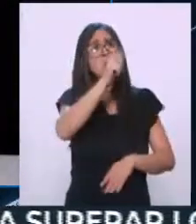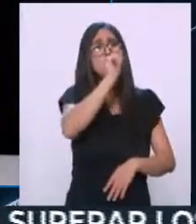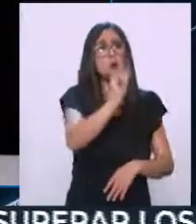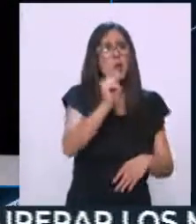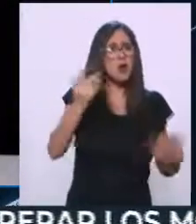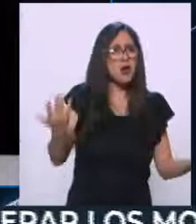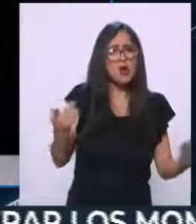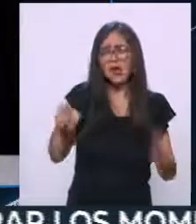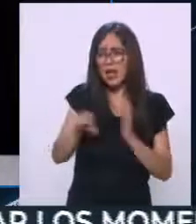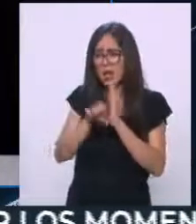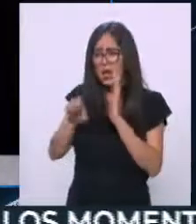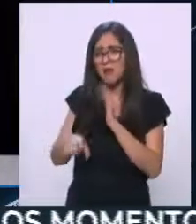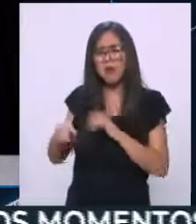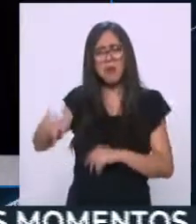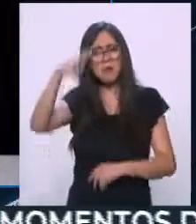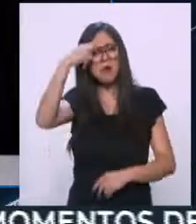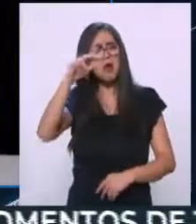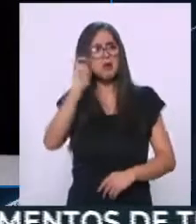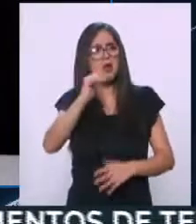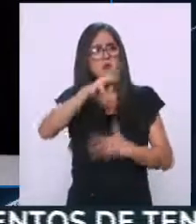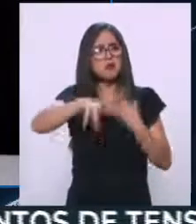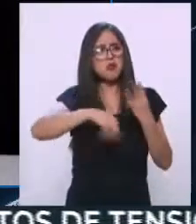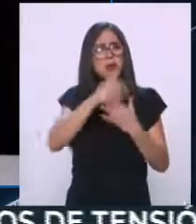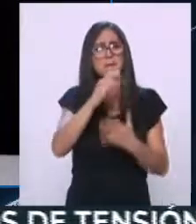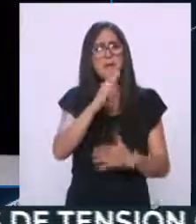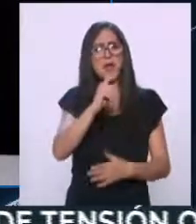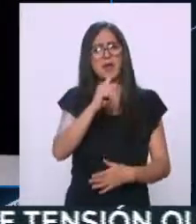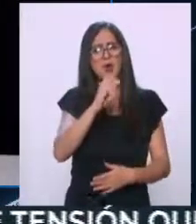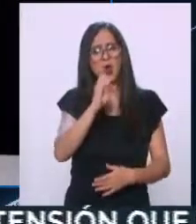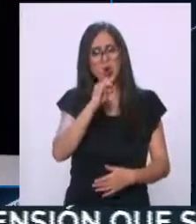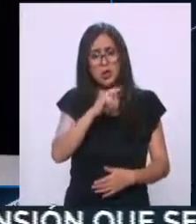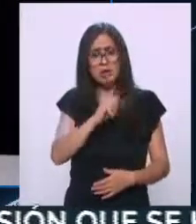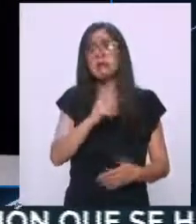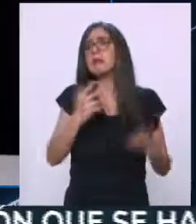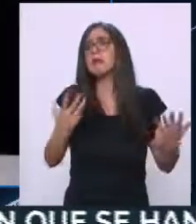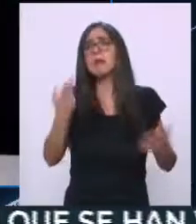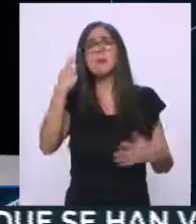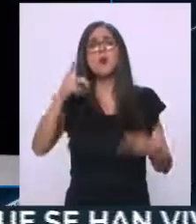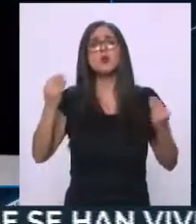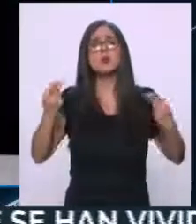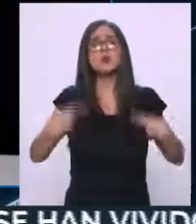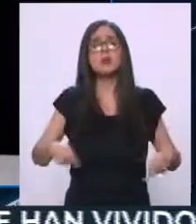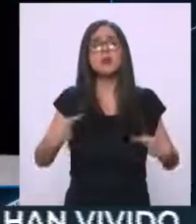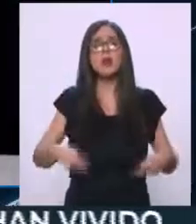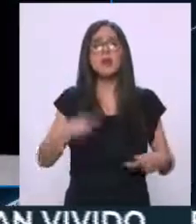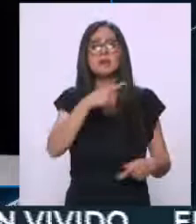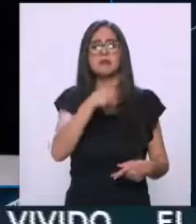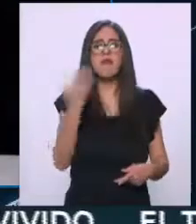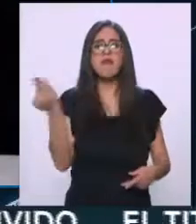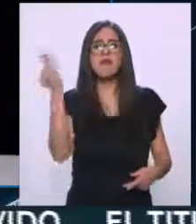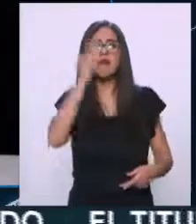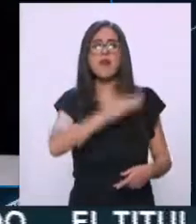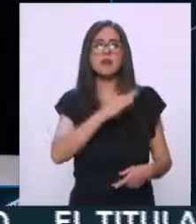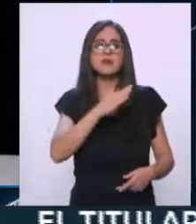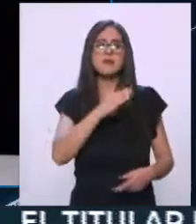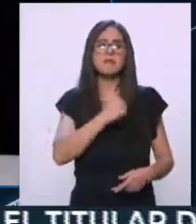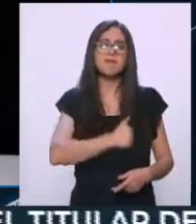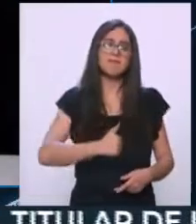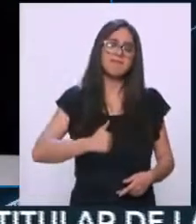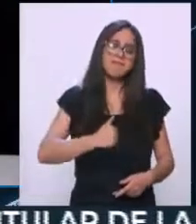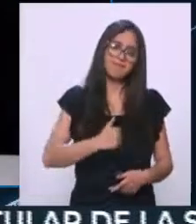invierten tanto en Bitcoin. Y pues seguramente mucha gente de aquí cayó en esa estafa, lamentablemente. No, pues hay que tener cuidado, ¿no?